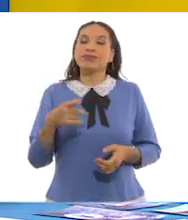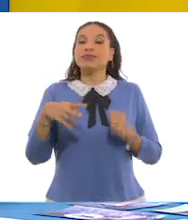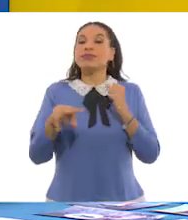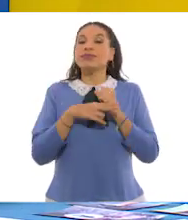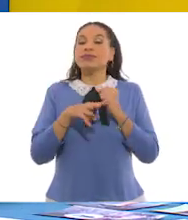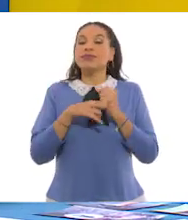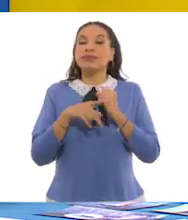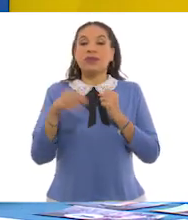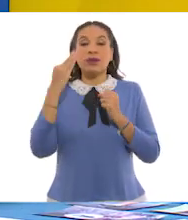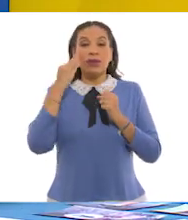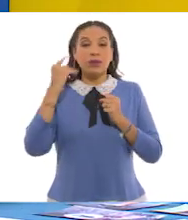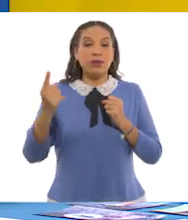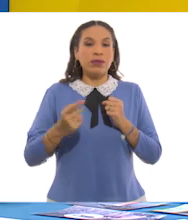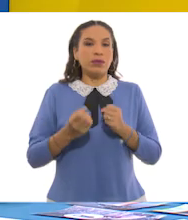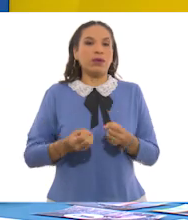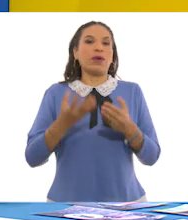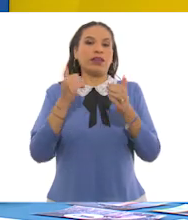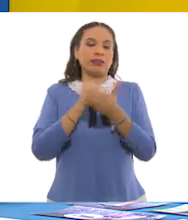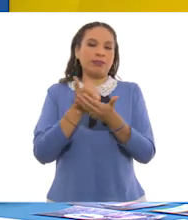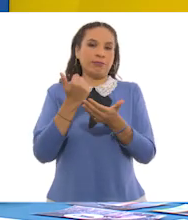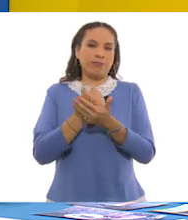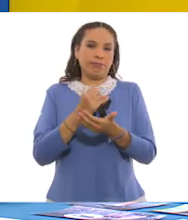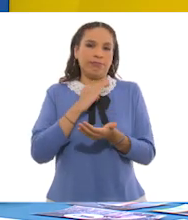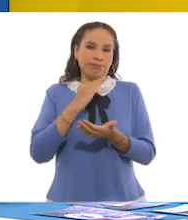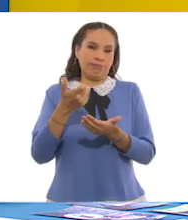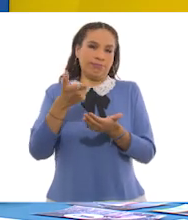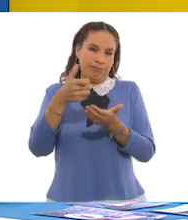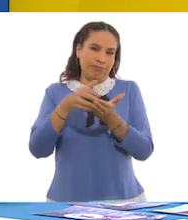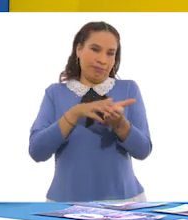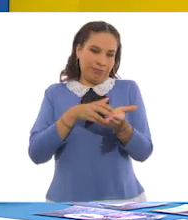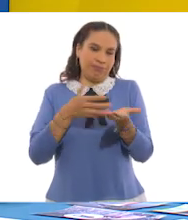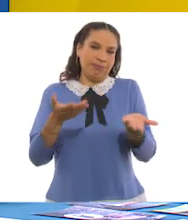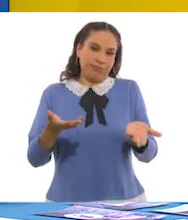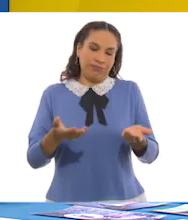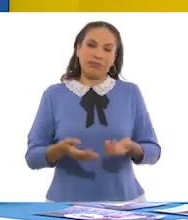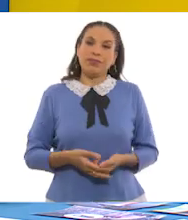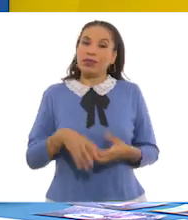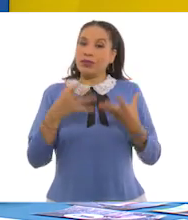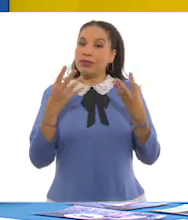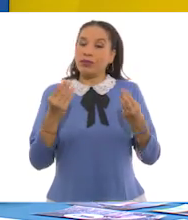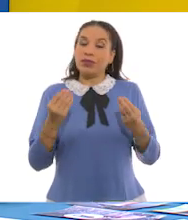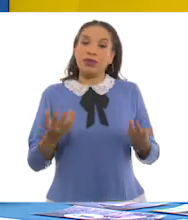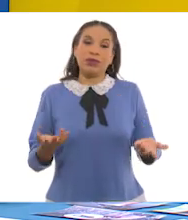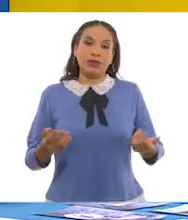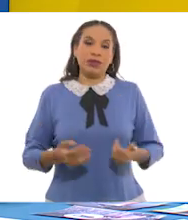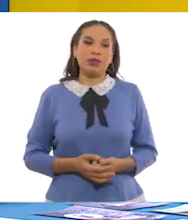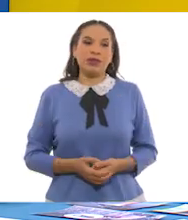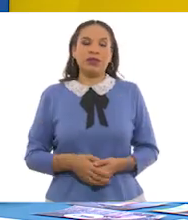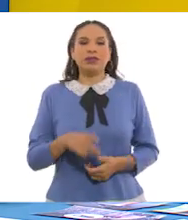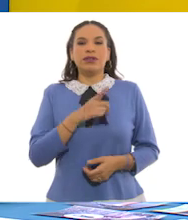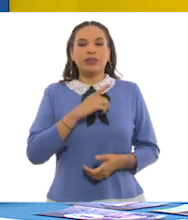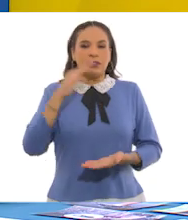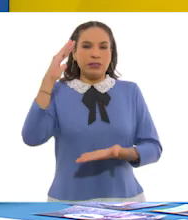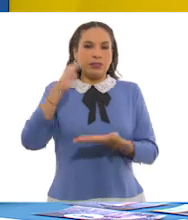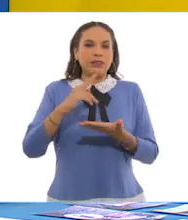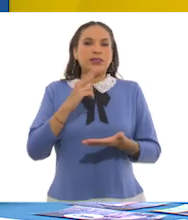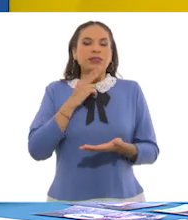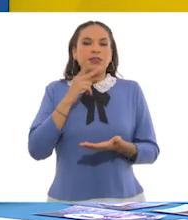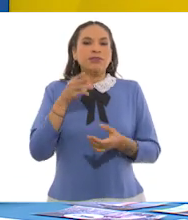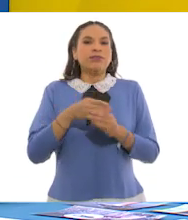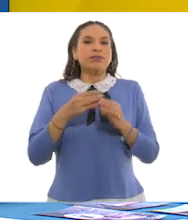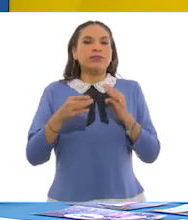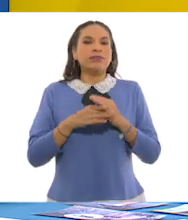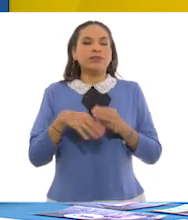vidrio es tan duradero, ¿cuántas botellas de plástico nos podríamos ahorrar? ¡Uy, muchísimas! Debemos reducir el uso de estos